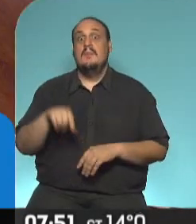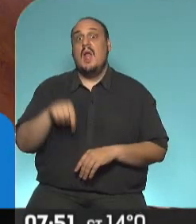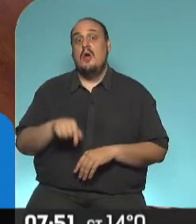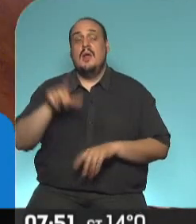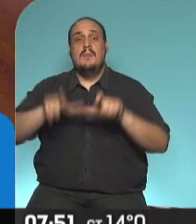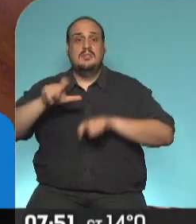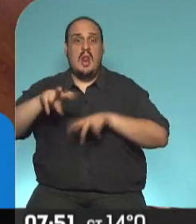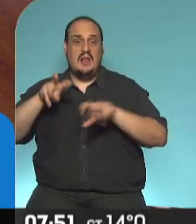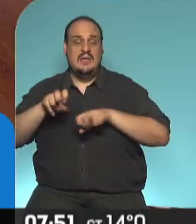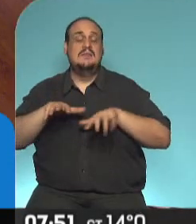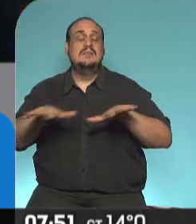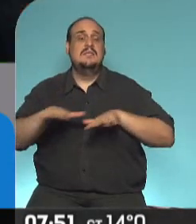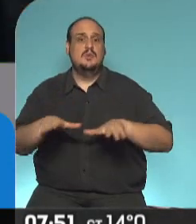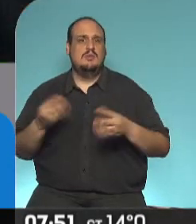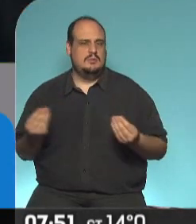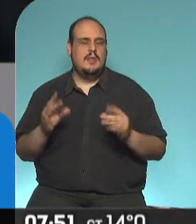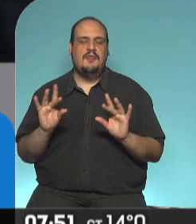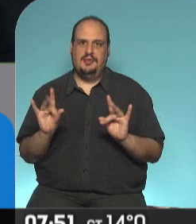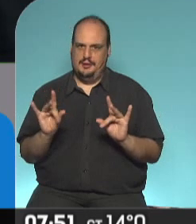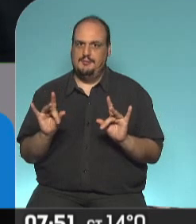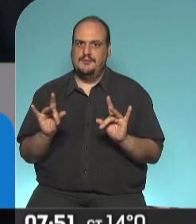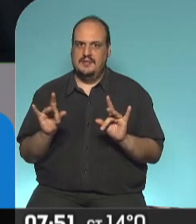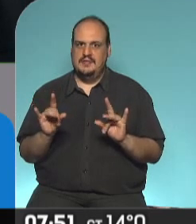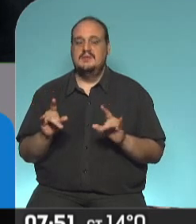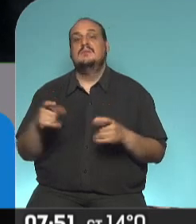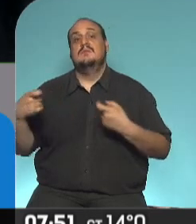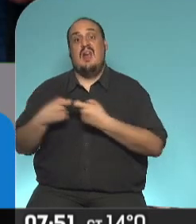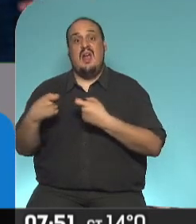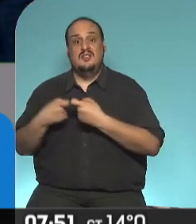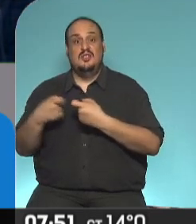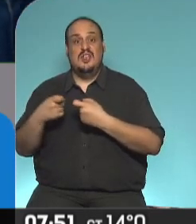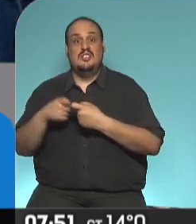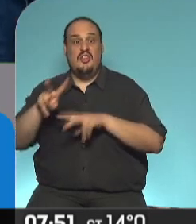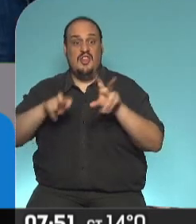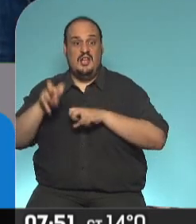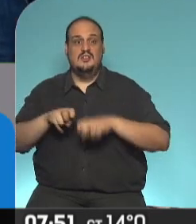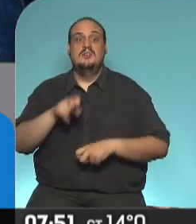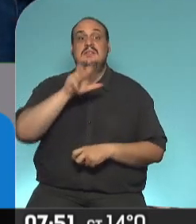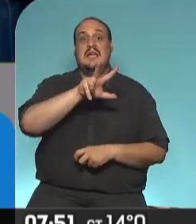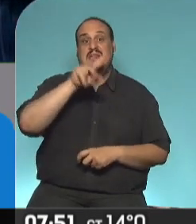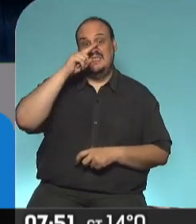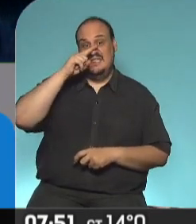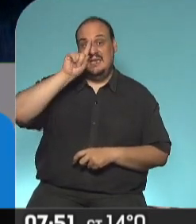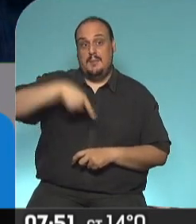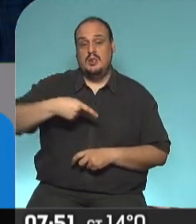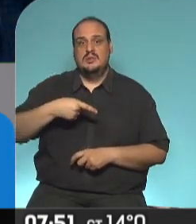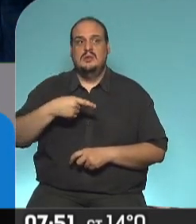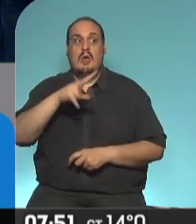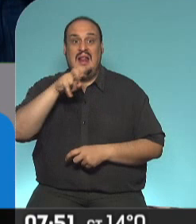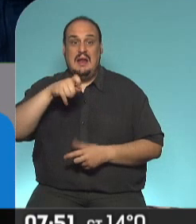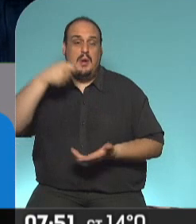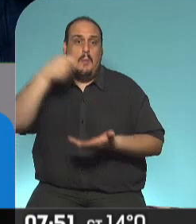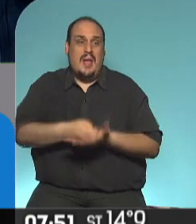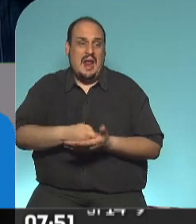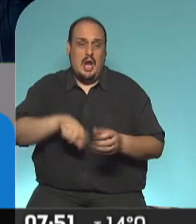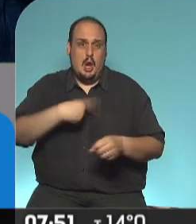los inquilinos, muy complicada según la Federación de Inquilinos, son estos datos, 37% no puede pagar o lo hace